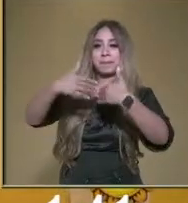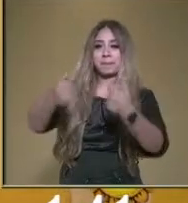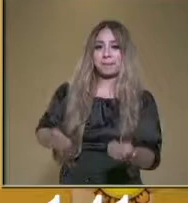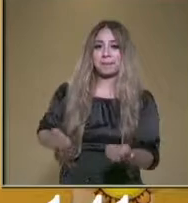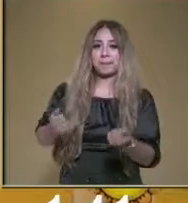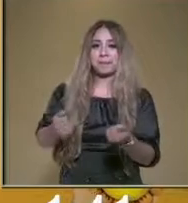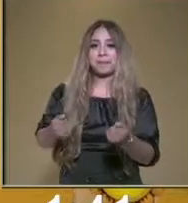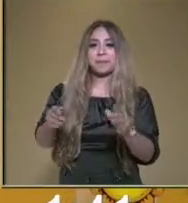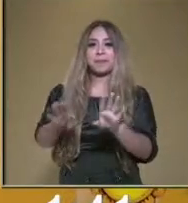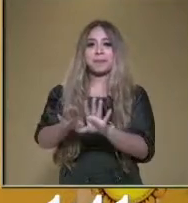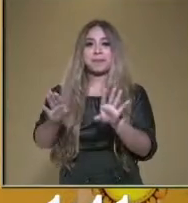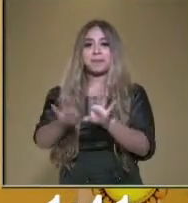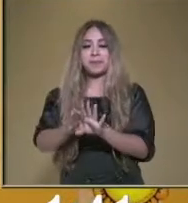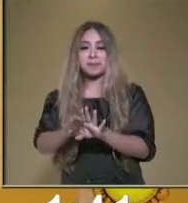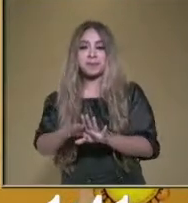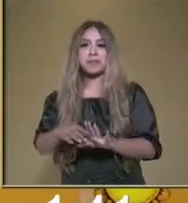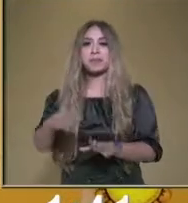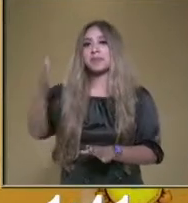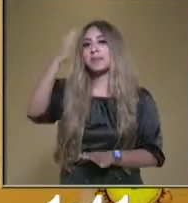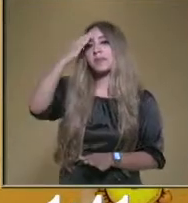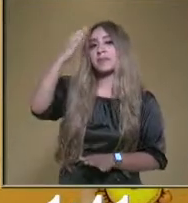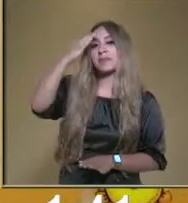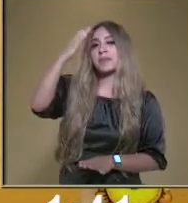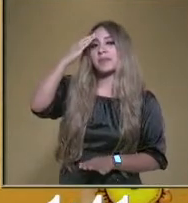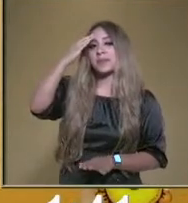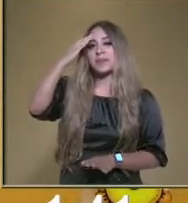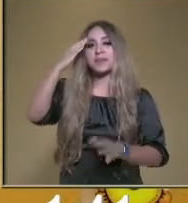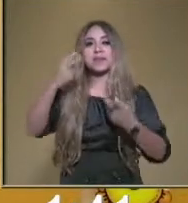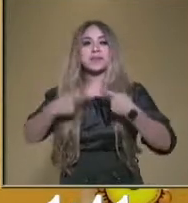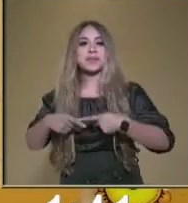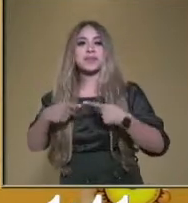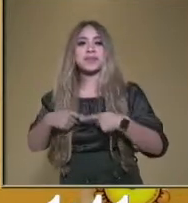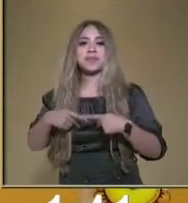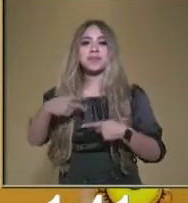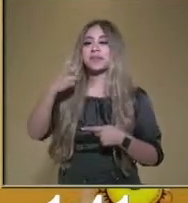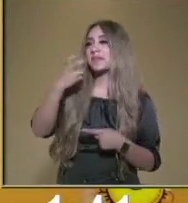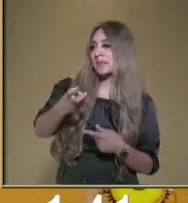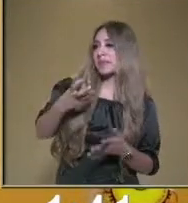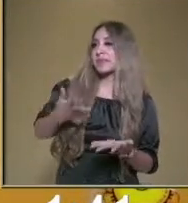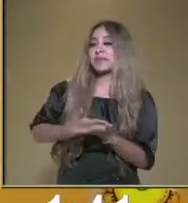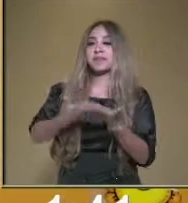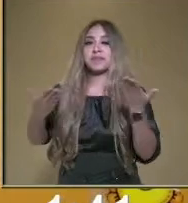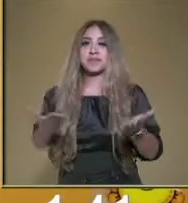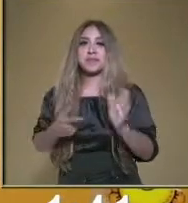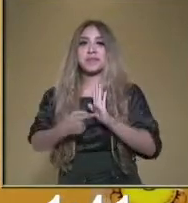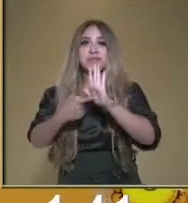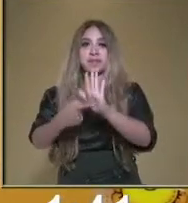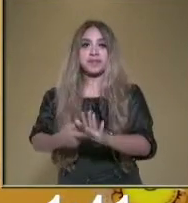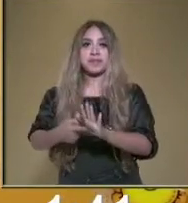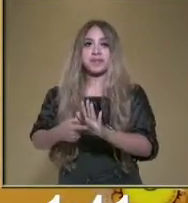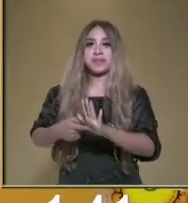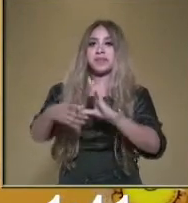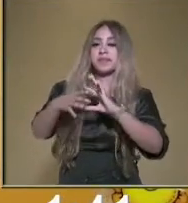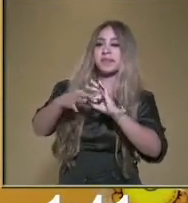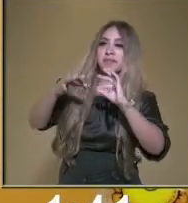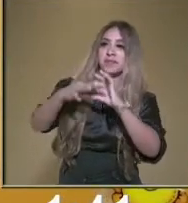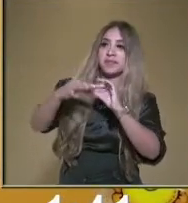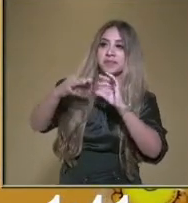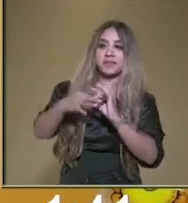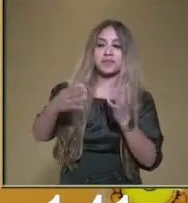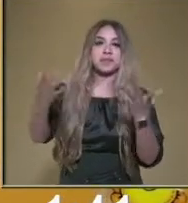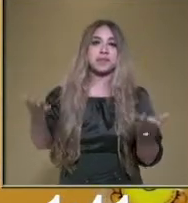conocer a la gente de su reino cómo iba a cambiar de ahora en adelante. Vamos a ver qué fue lo que sucedió.